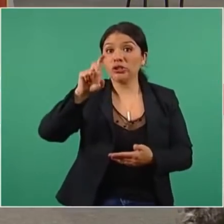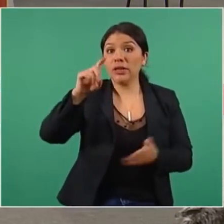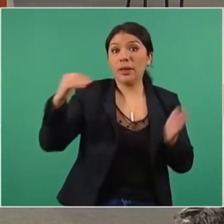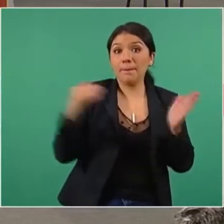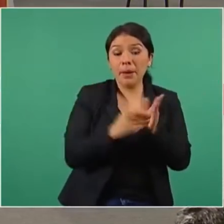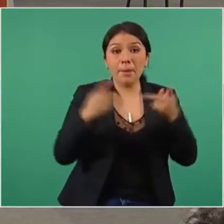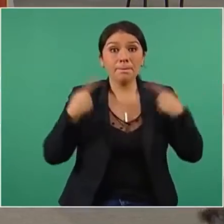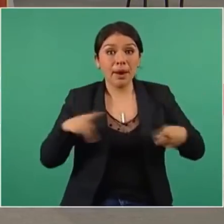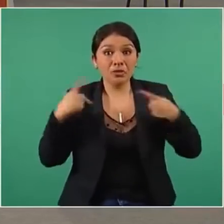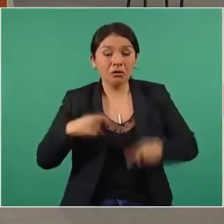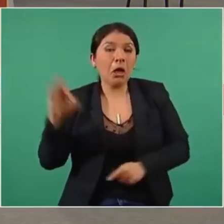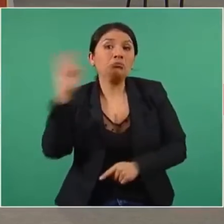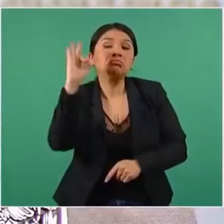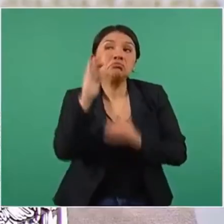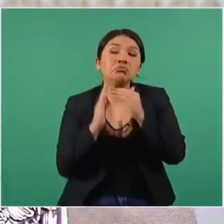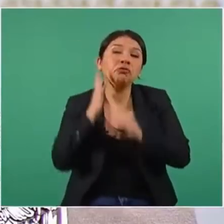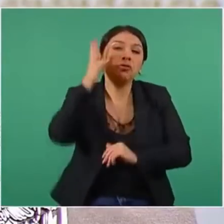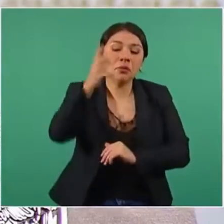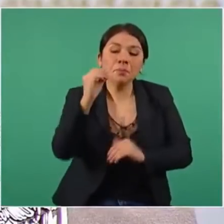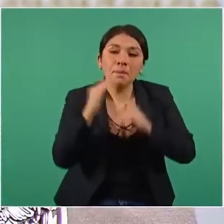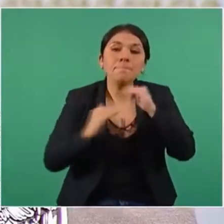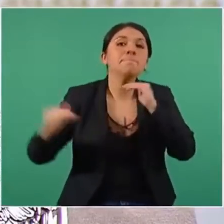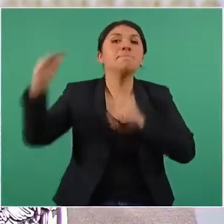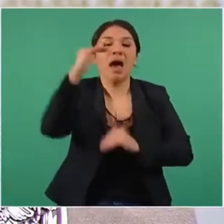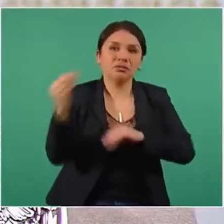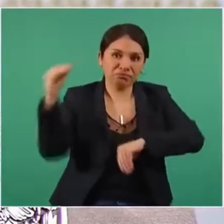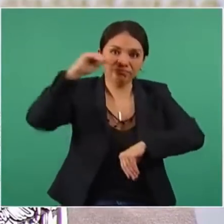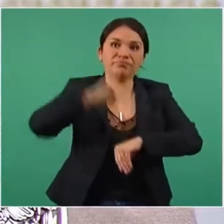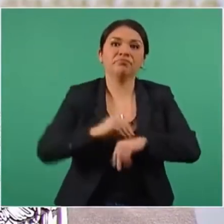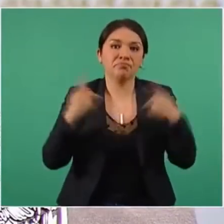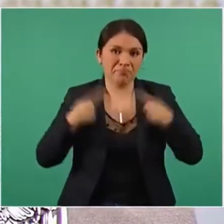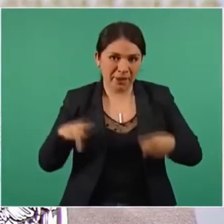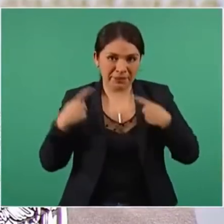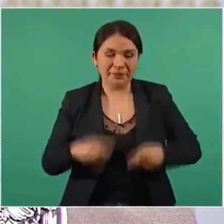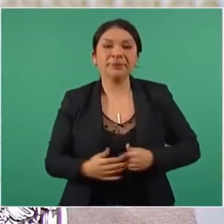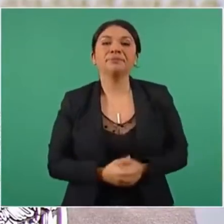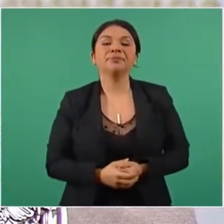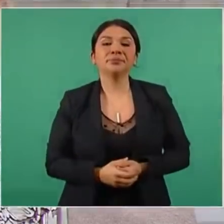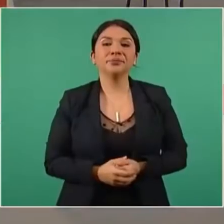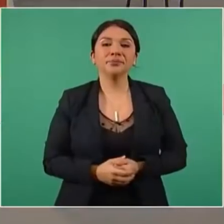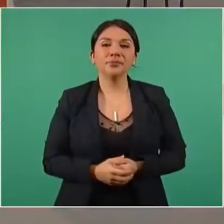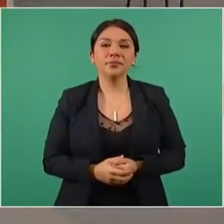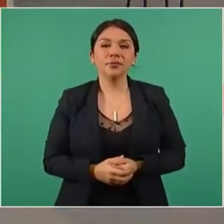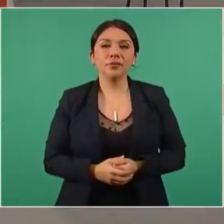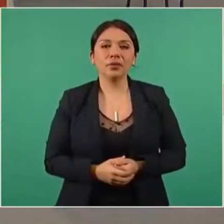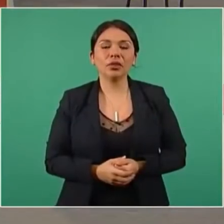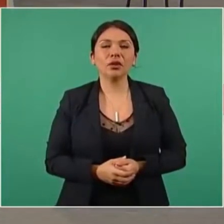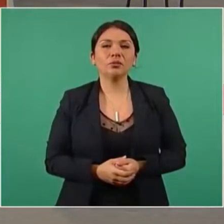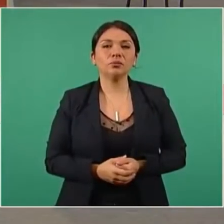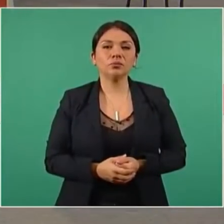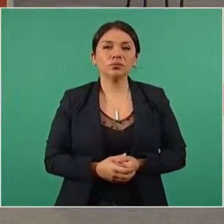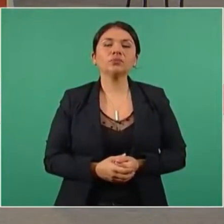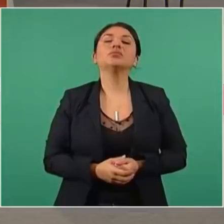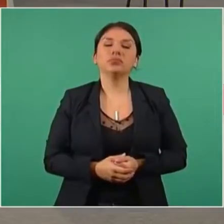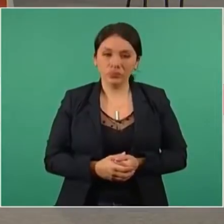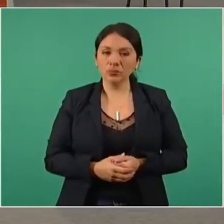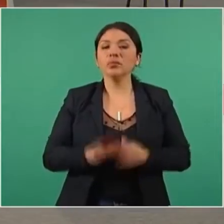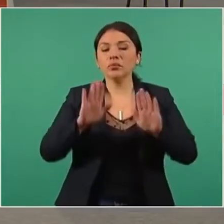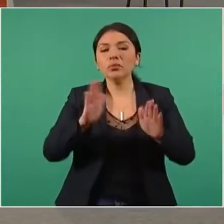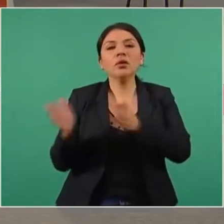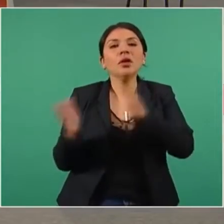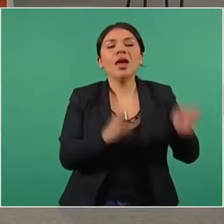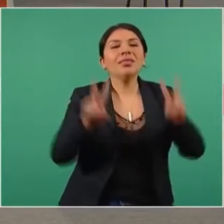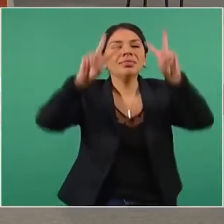se vaya incrementando. Ahora bien, adelante, respecto al pago de utilidades,